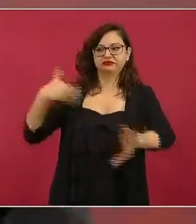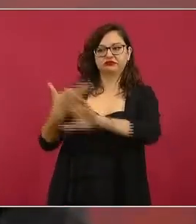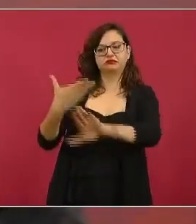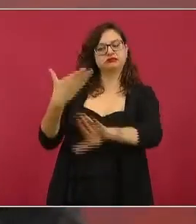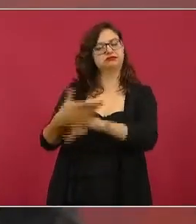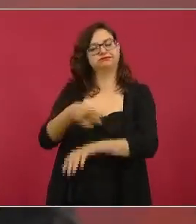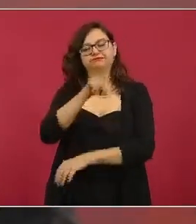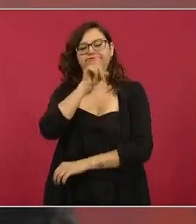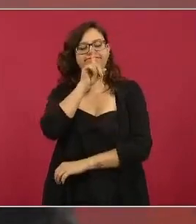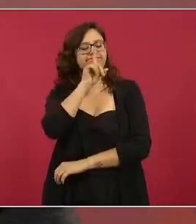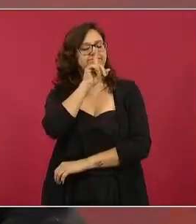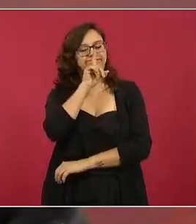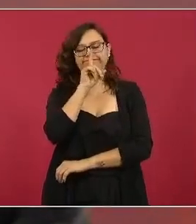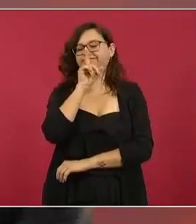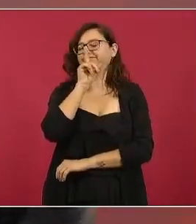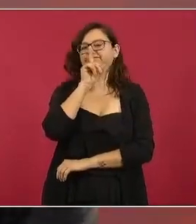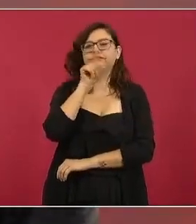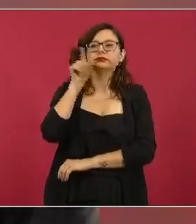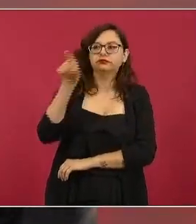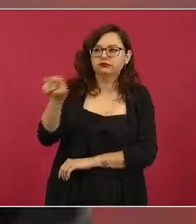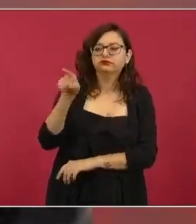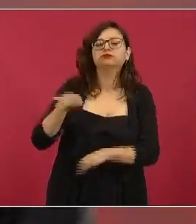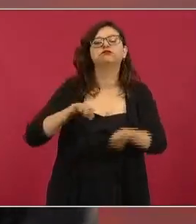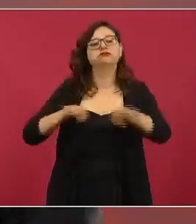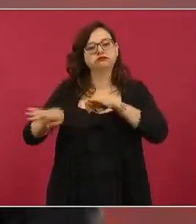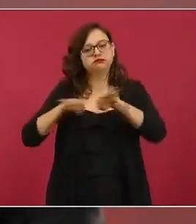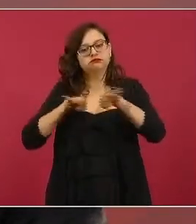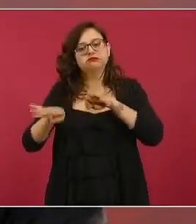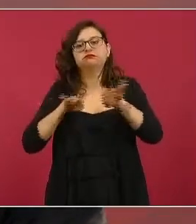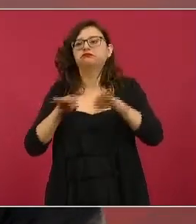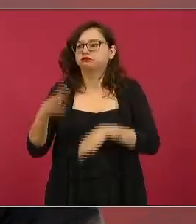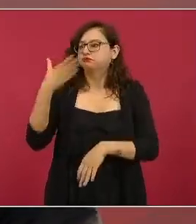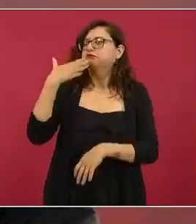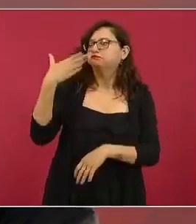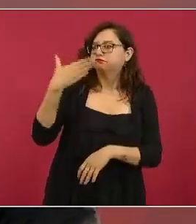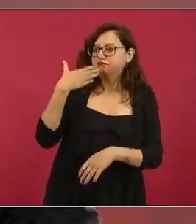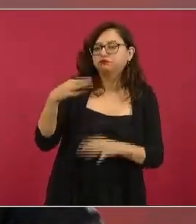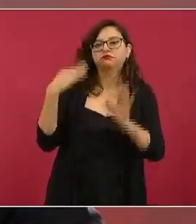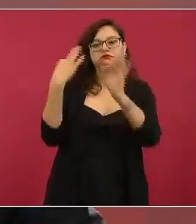está informando bien debe de llamarnos la atención